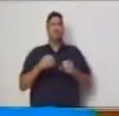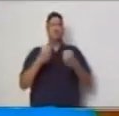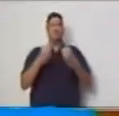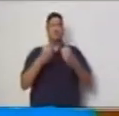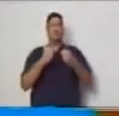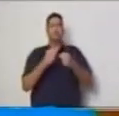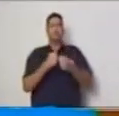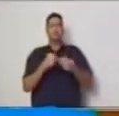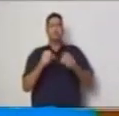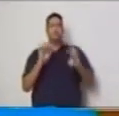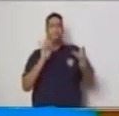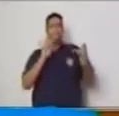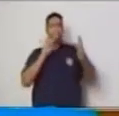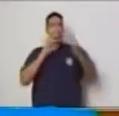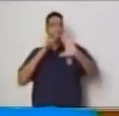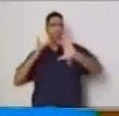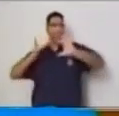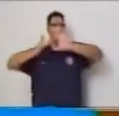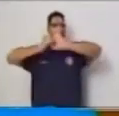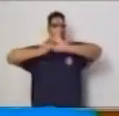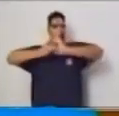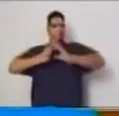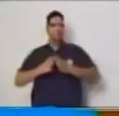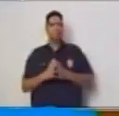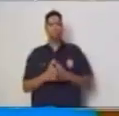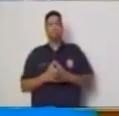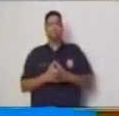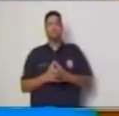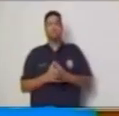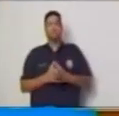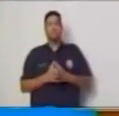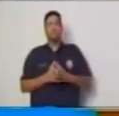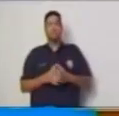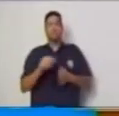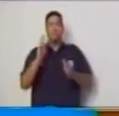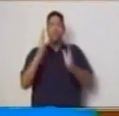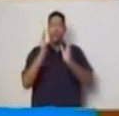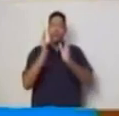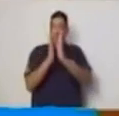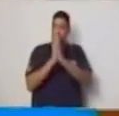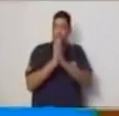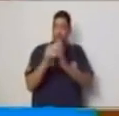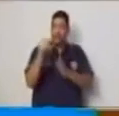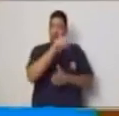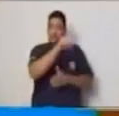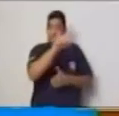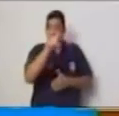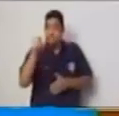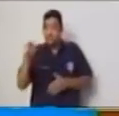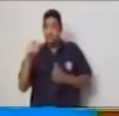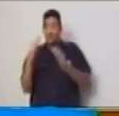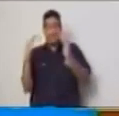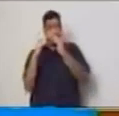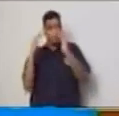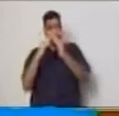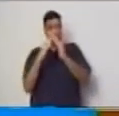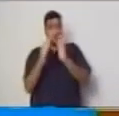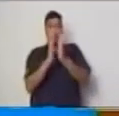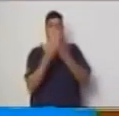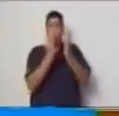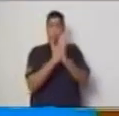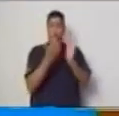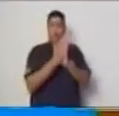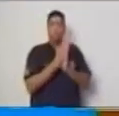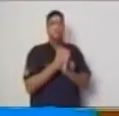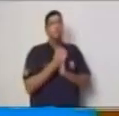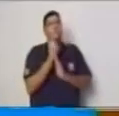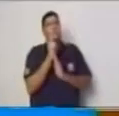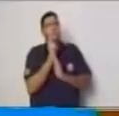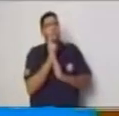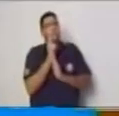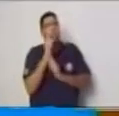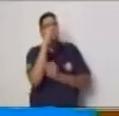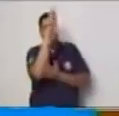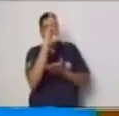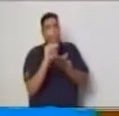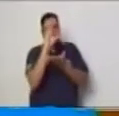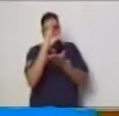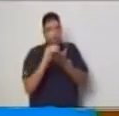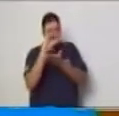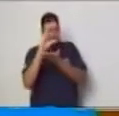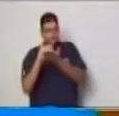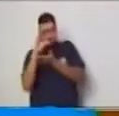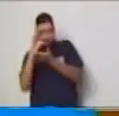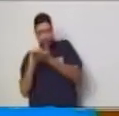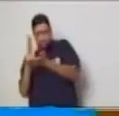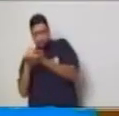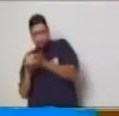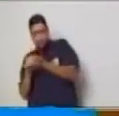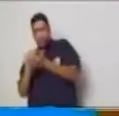y los invito a que puedan tomar nota en su cuaderno y hagamos la siguiente